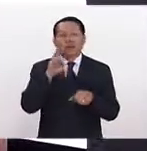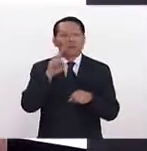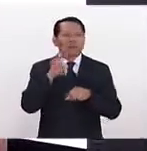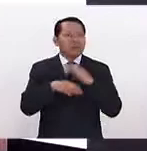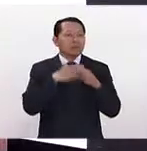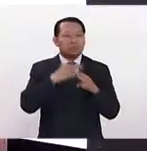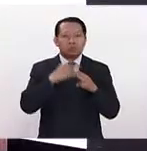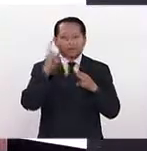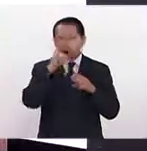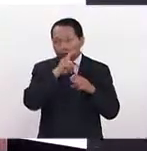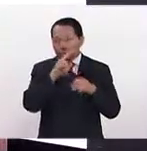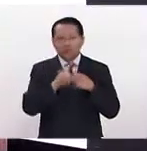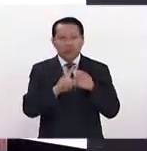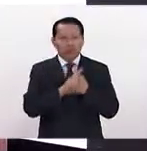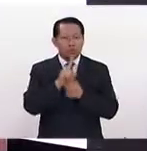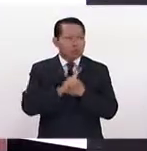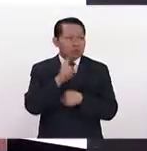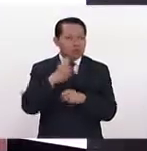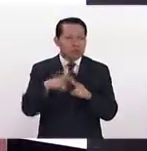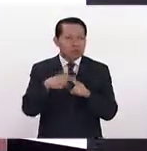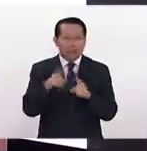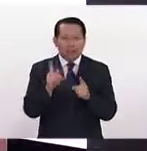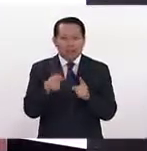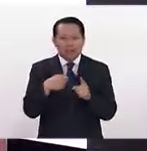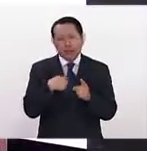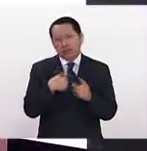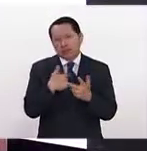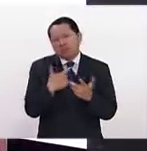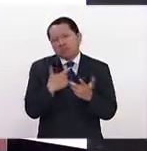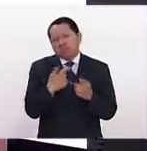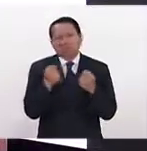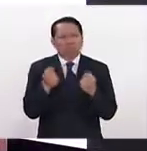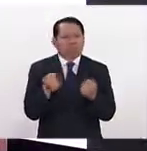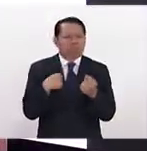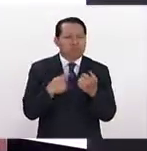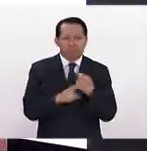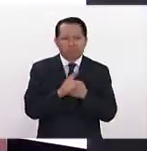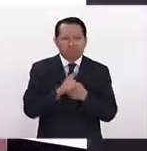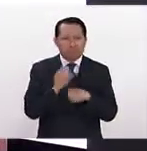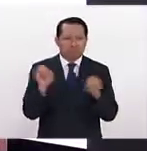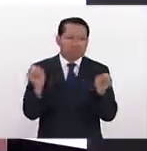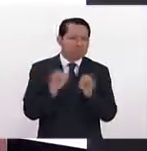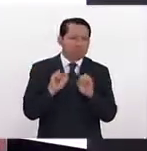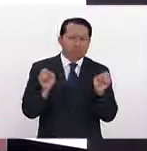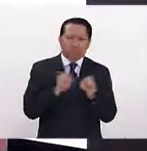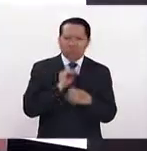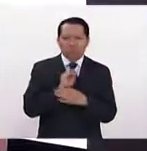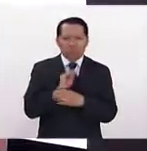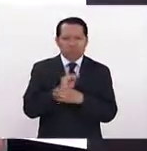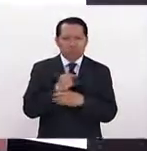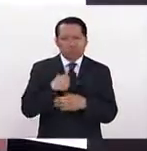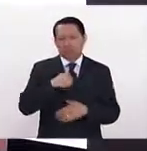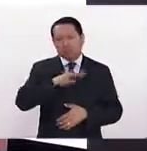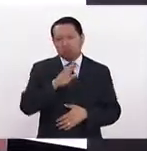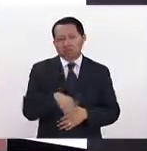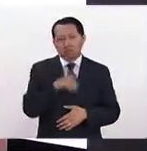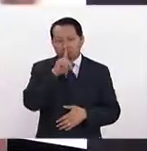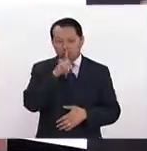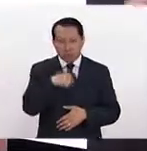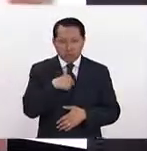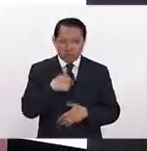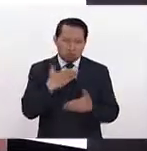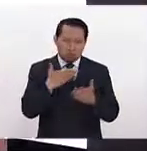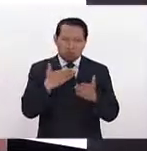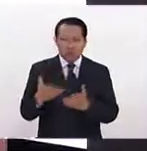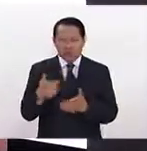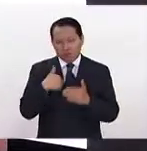caótico que todo pasa, que al final empiezas, pues me vale, no es mi problema, no es mi problema, no es mi problema, a mí no me mataron, yo sí llegué bien a mi casa, pues